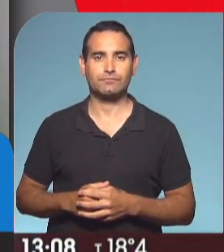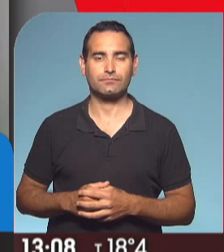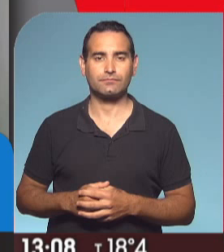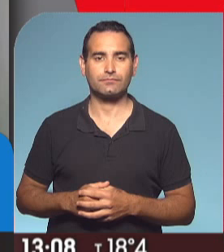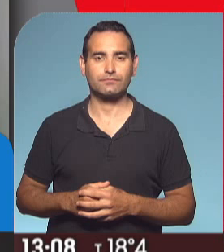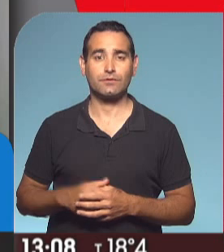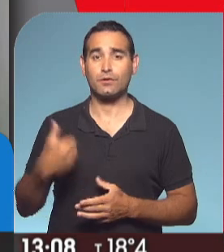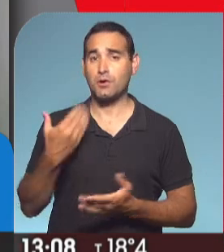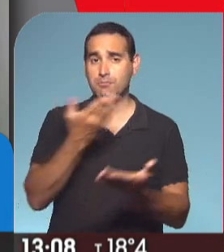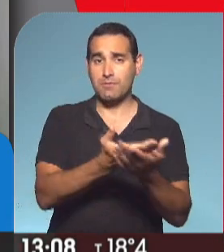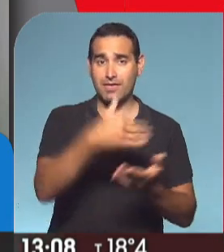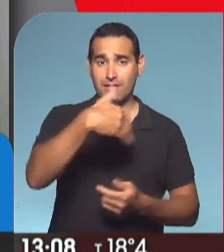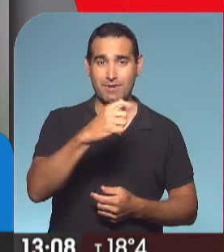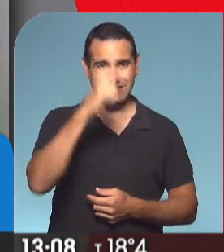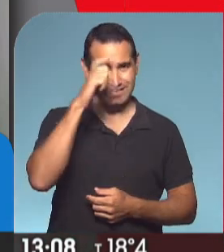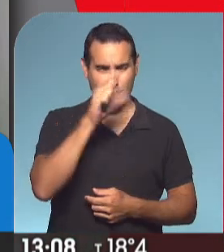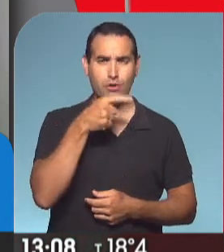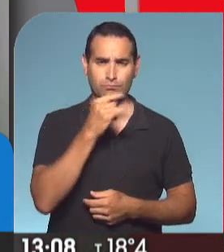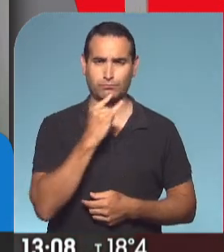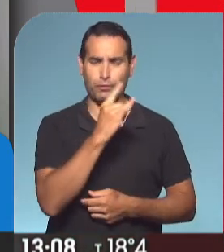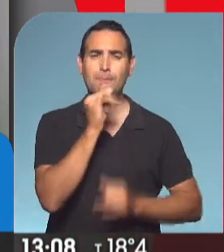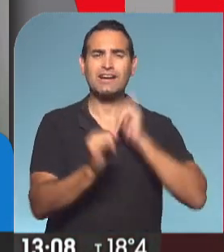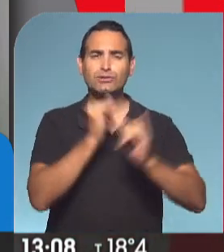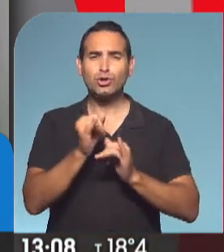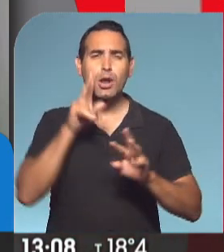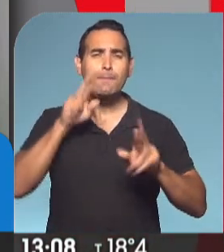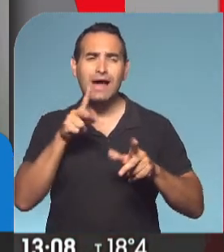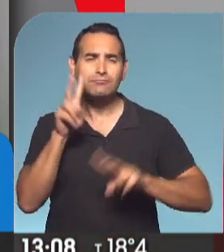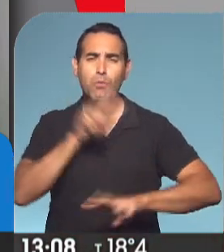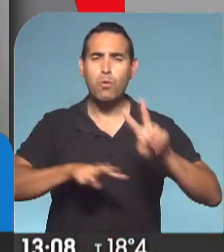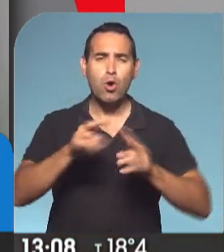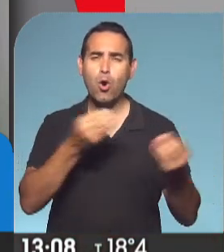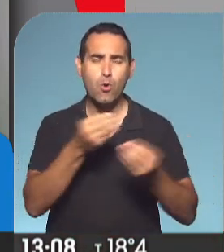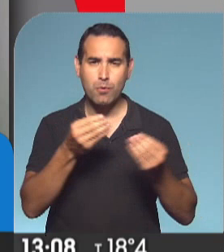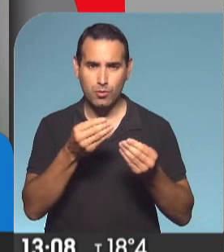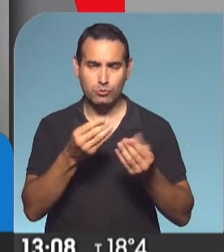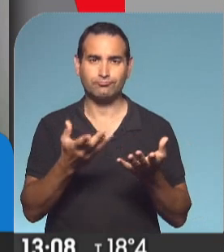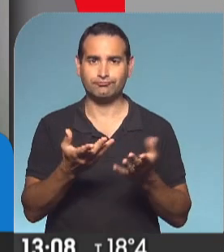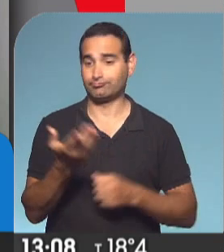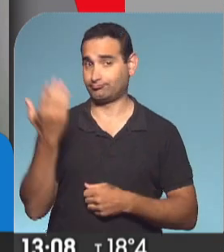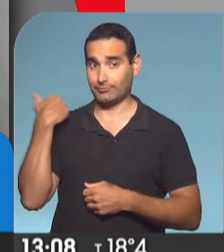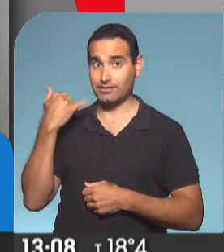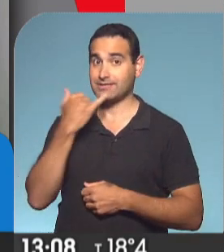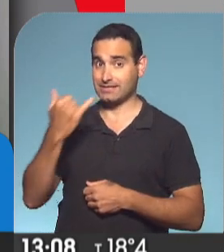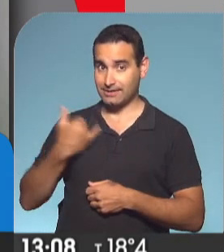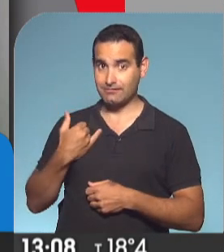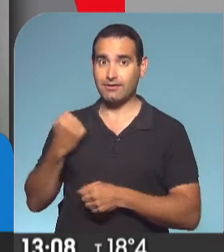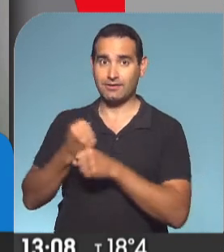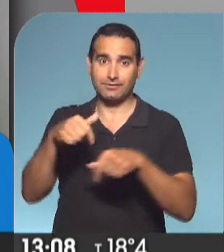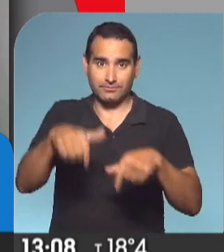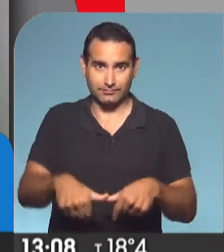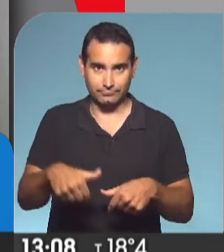Le voy a pedir a Marcelo que explique todo el operativo desde el minuto uno que sucedió el llamado y cómo pudimos